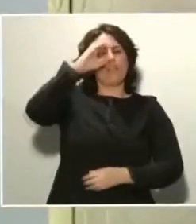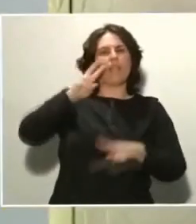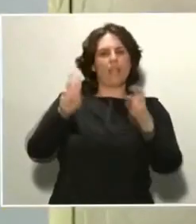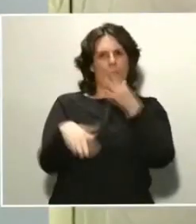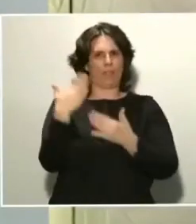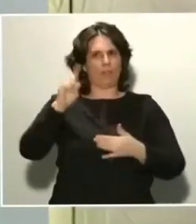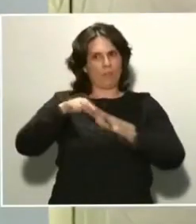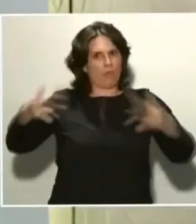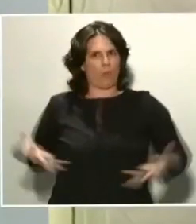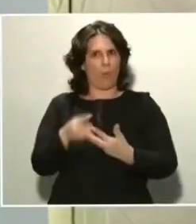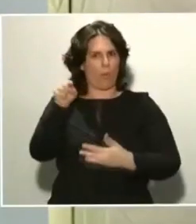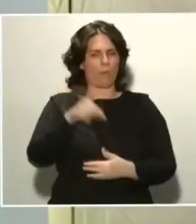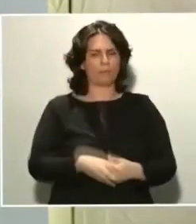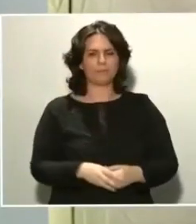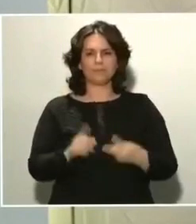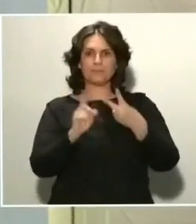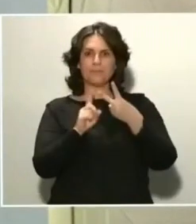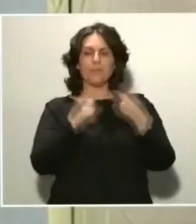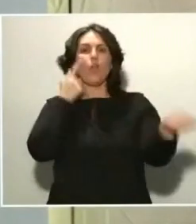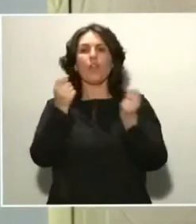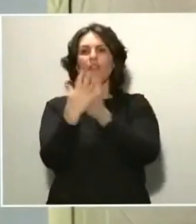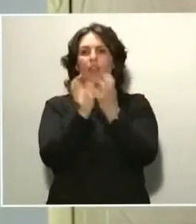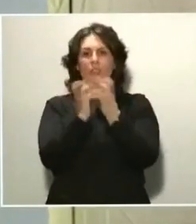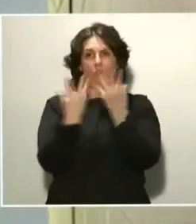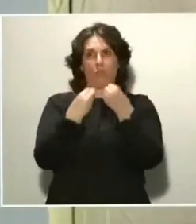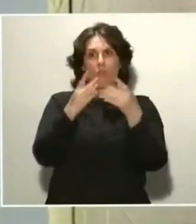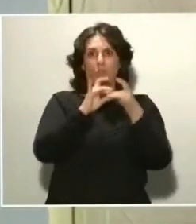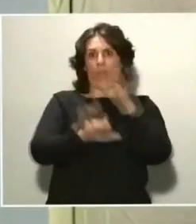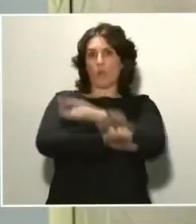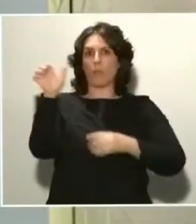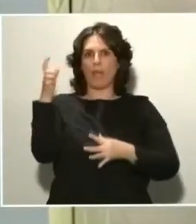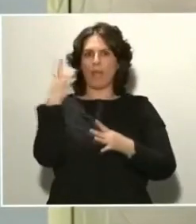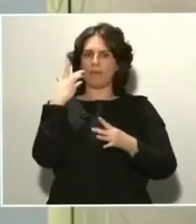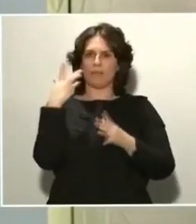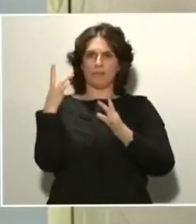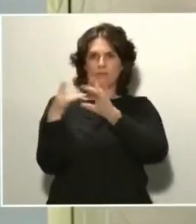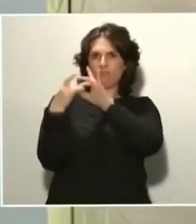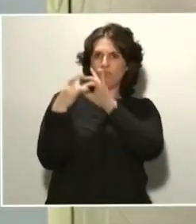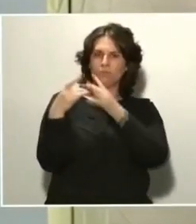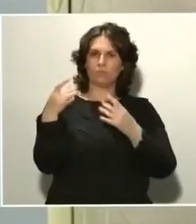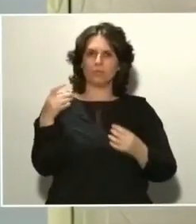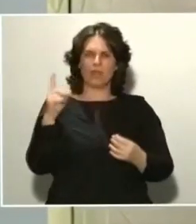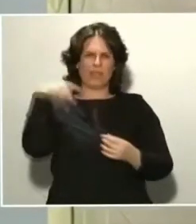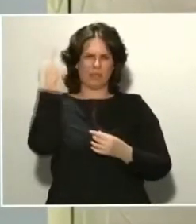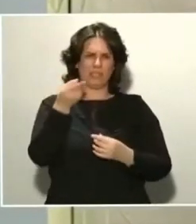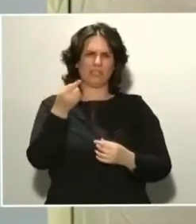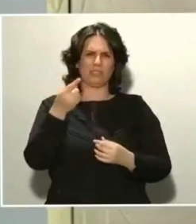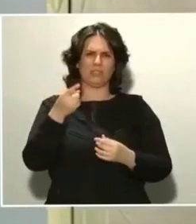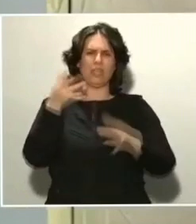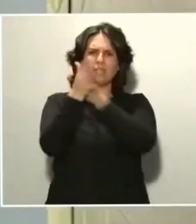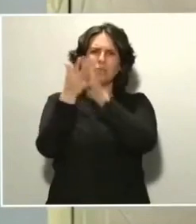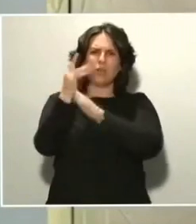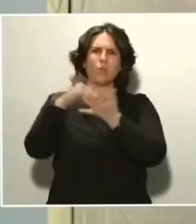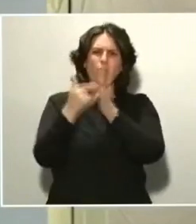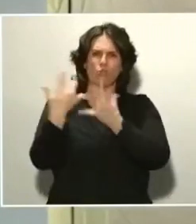La coordinación con la Unión Europea, por supuesto, ha sido muy estrecha. Después, me referiré un poco a los proyectos que se han hecho conjuntos de